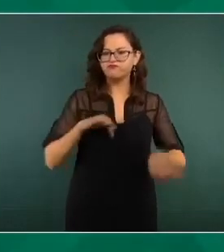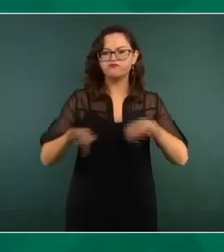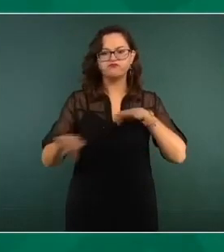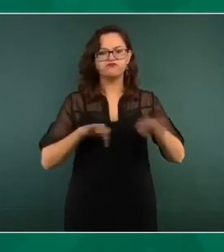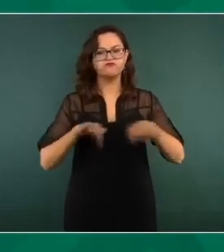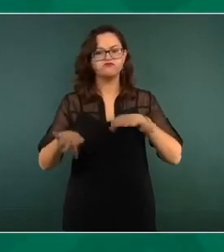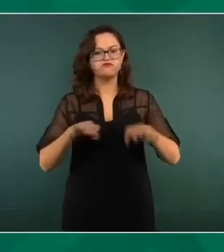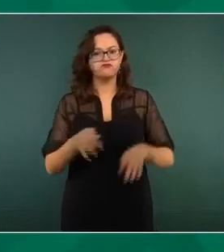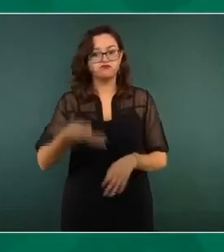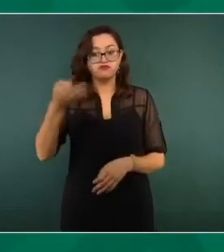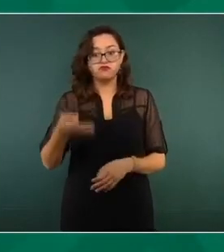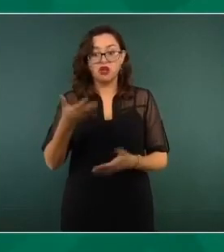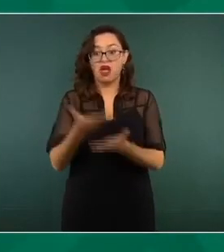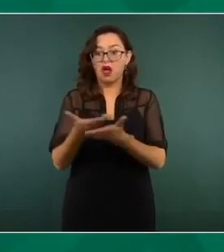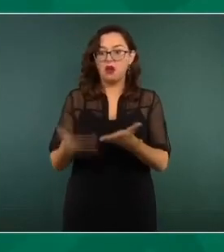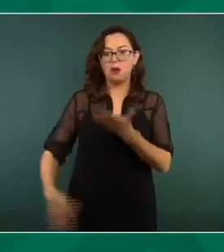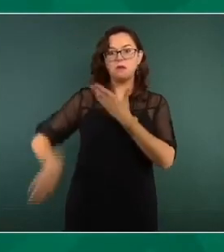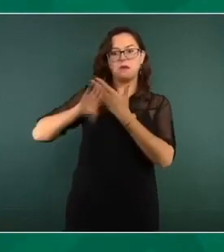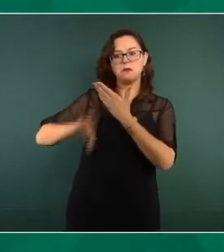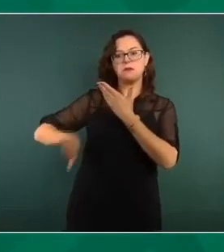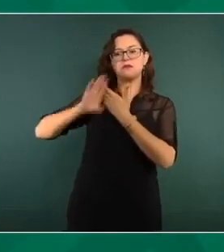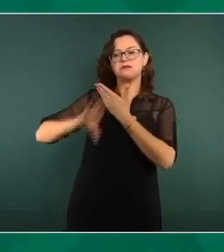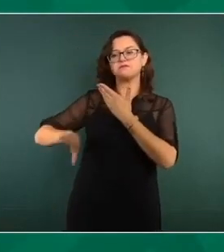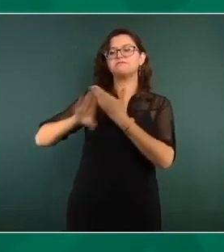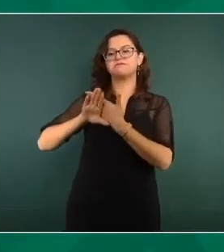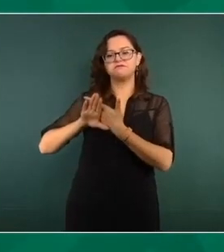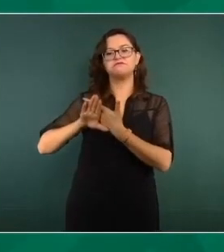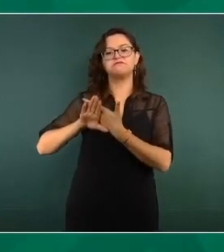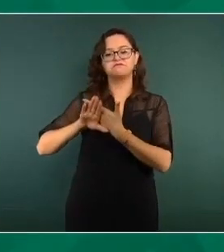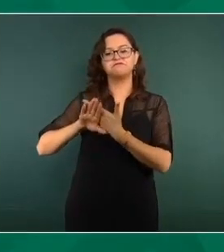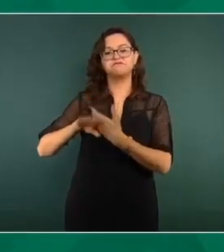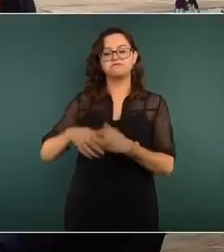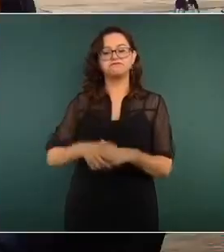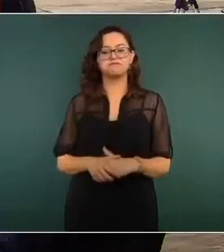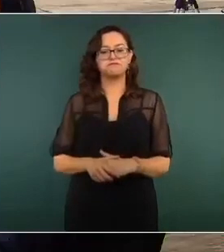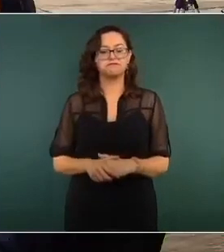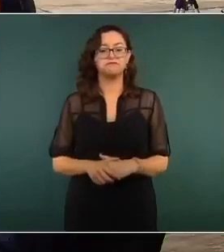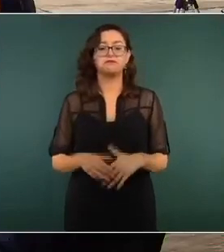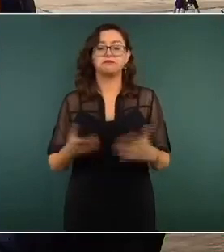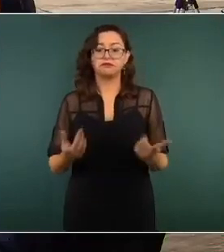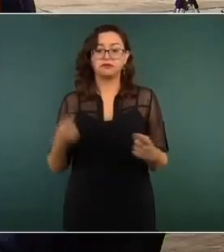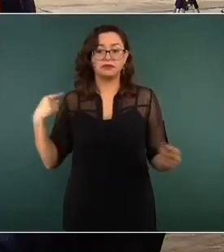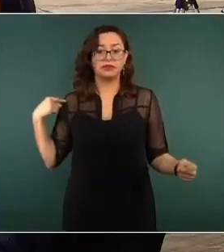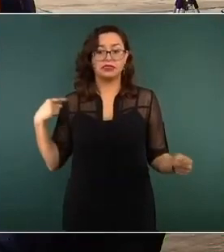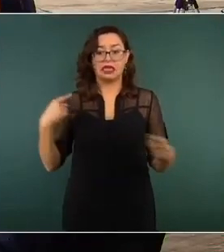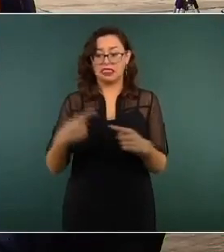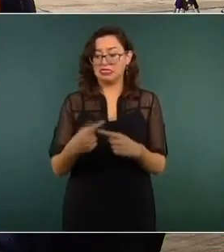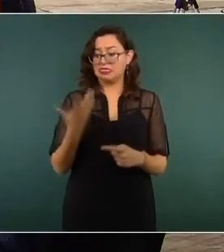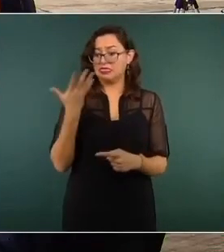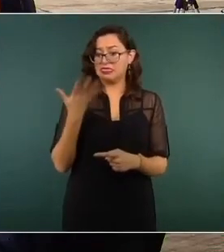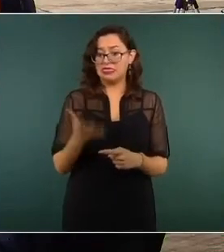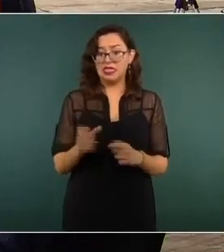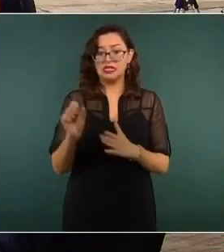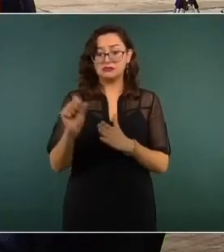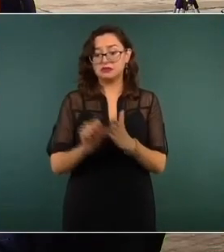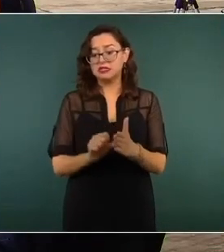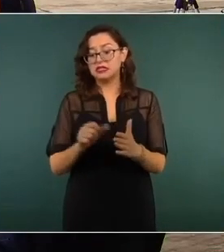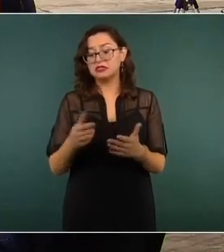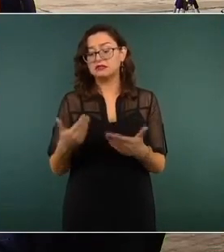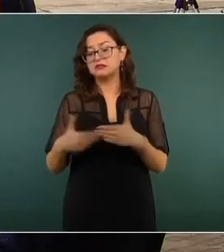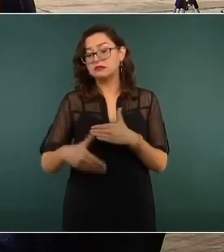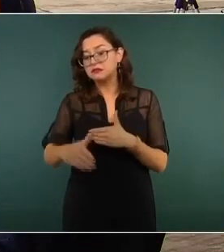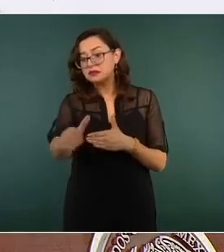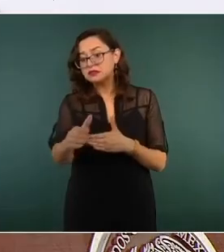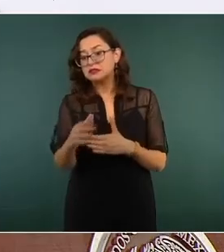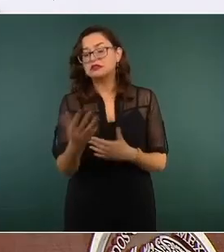Por eso nos atacan. Y además, en menos de diez meses habrá elección.